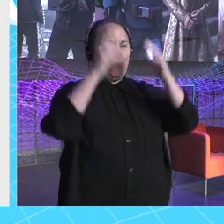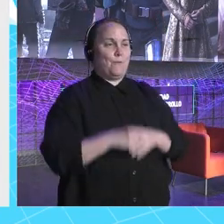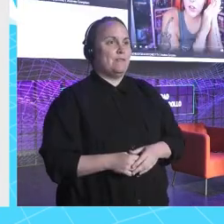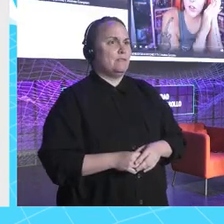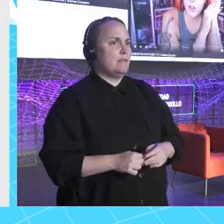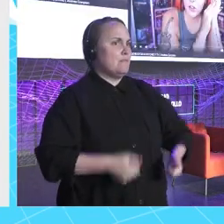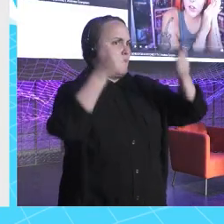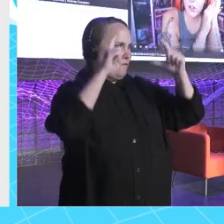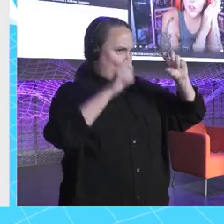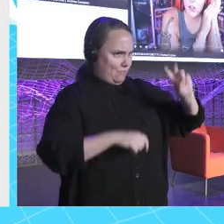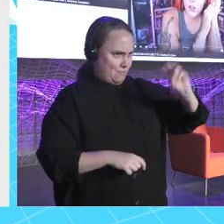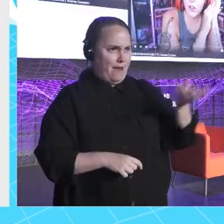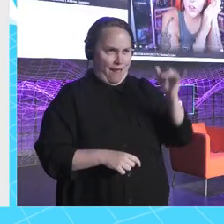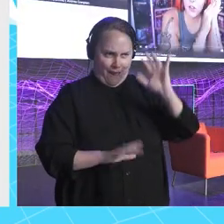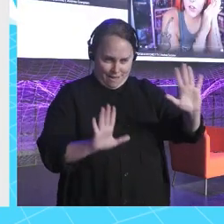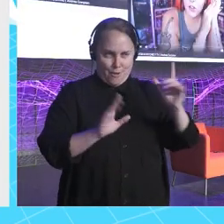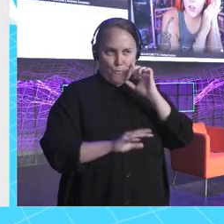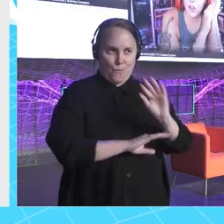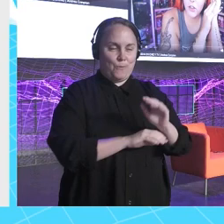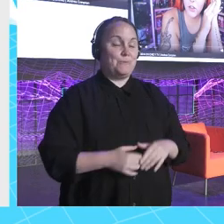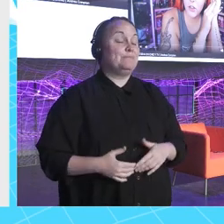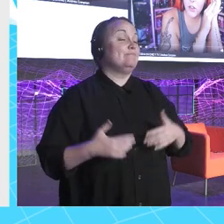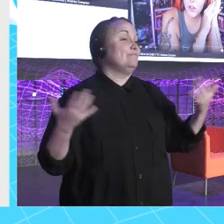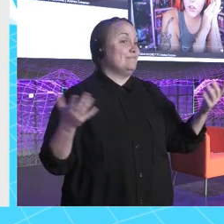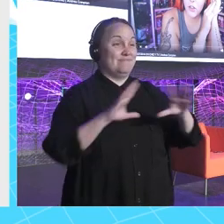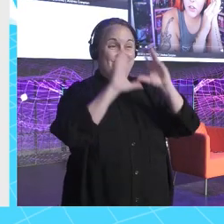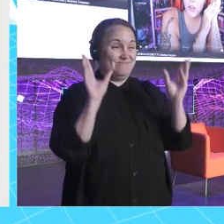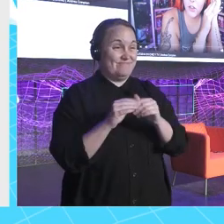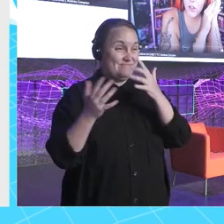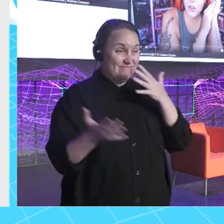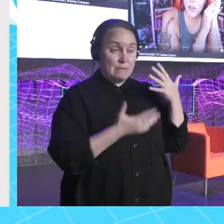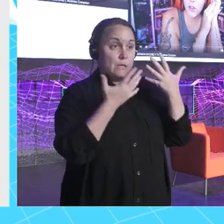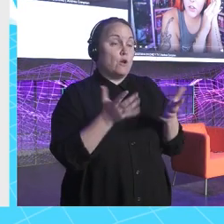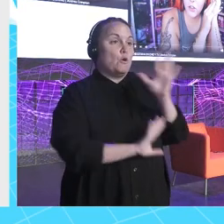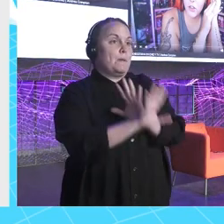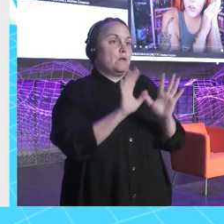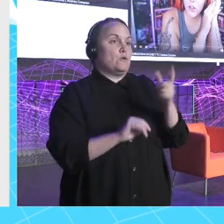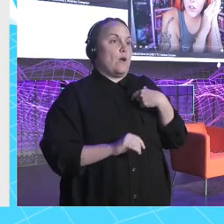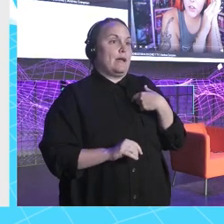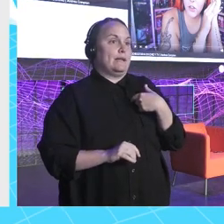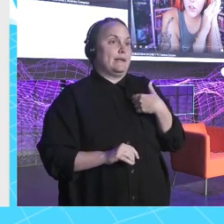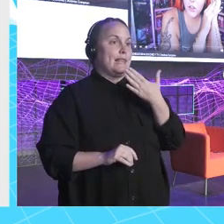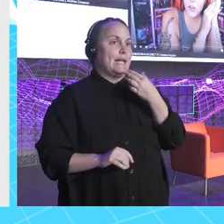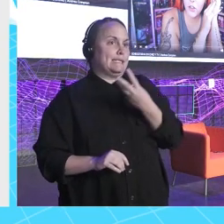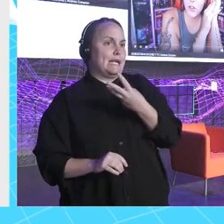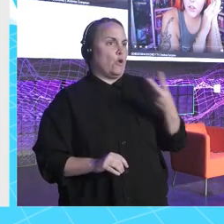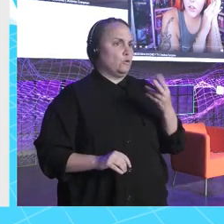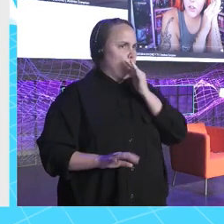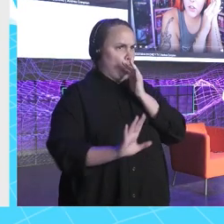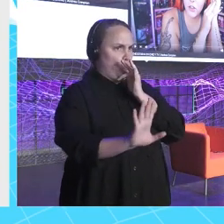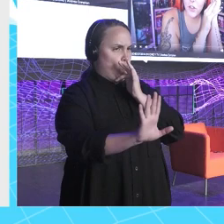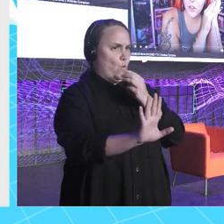Hay más de Pedro Pascal, eh. Cuidado. Vale. Bueno, el caso es que es muy difícil. Sobre todo yo tengo 3, 2, 32 años... No, todavía no.